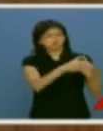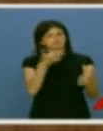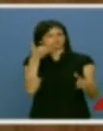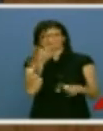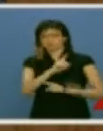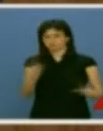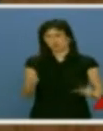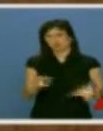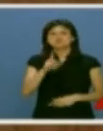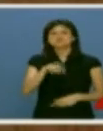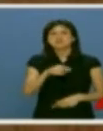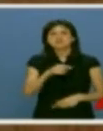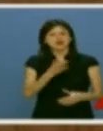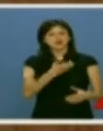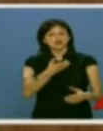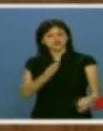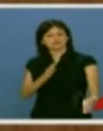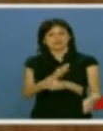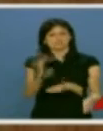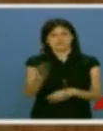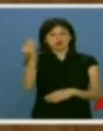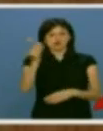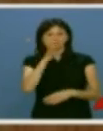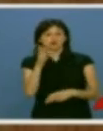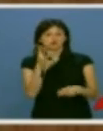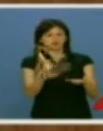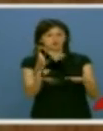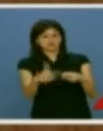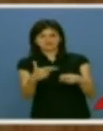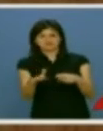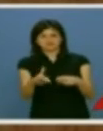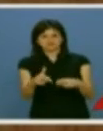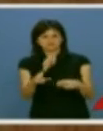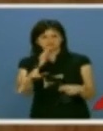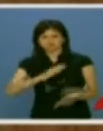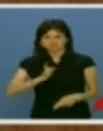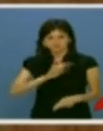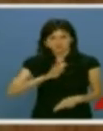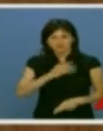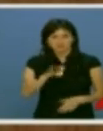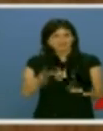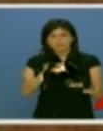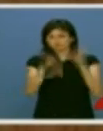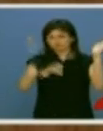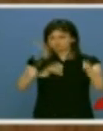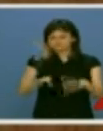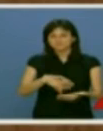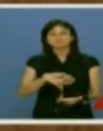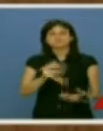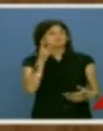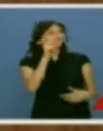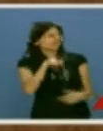Hablaremos de cómo financiar mejor a nuestros ayuntamientos, que están realizando muchas políticas que no les son propias, sin recursos para ello. Por cierto,